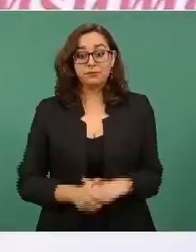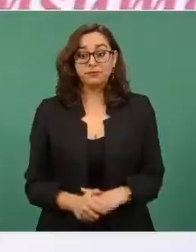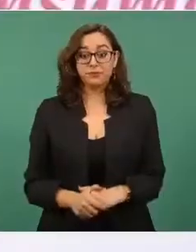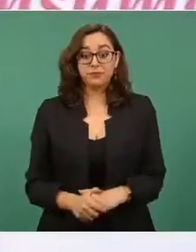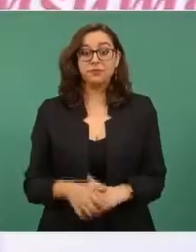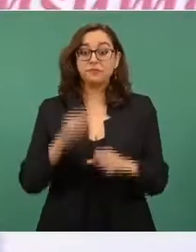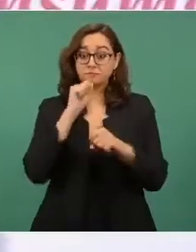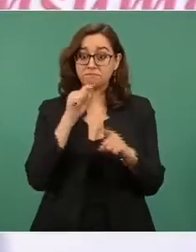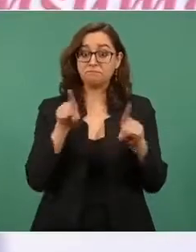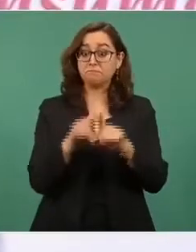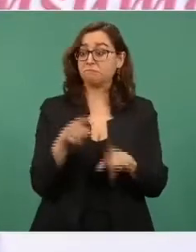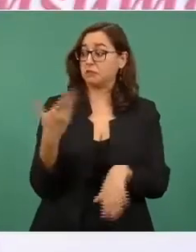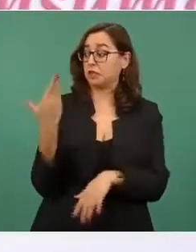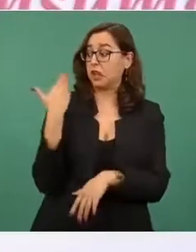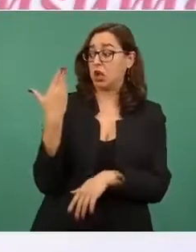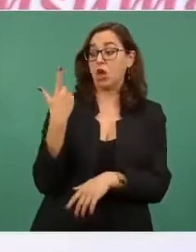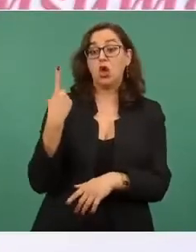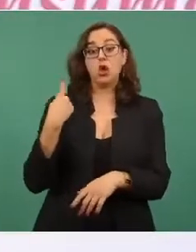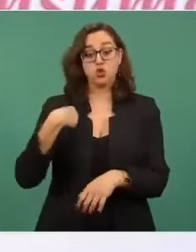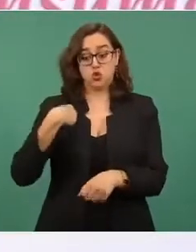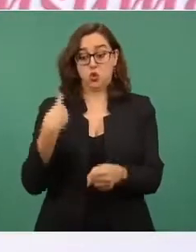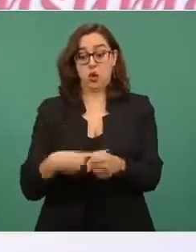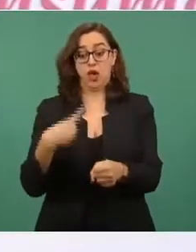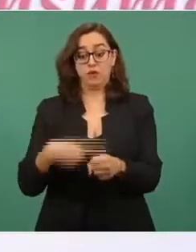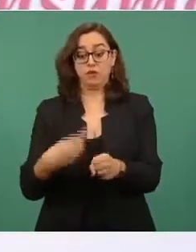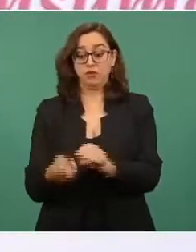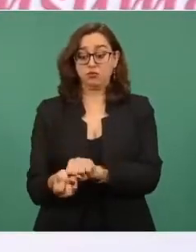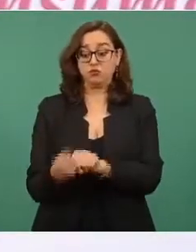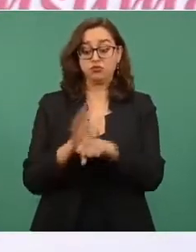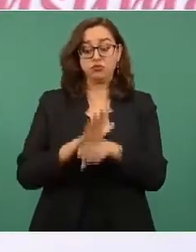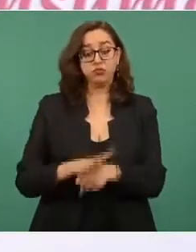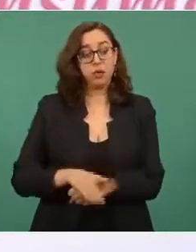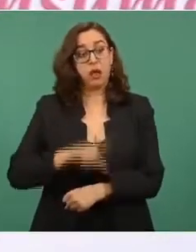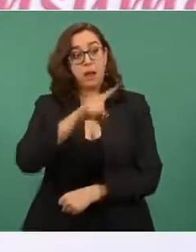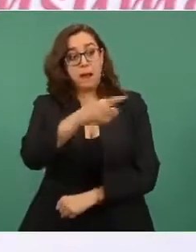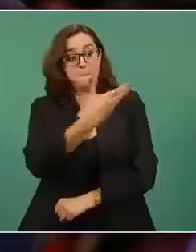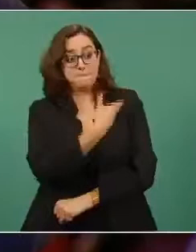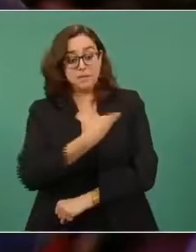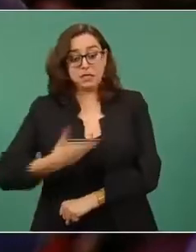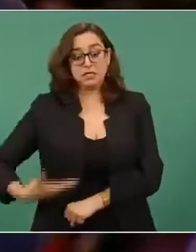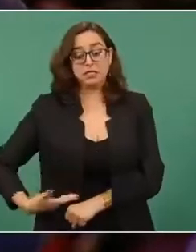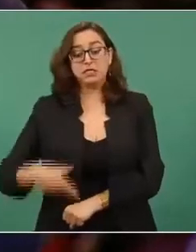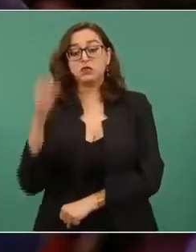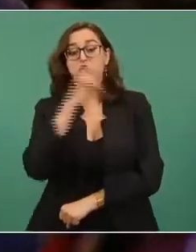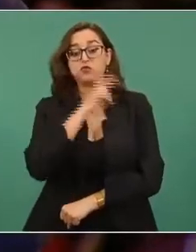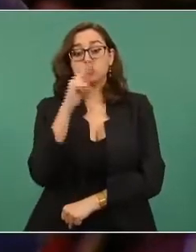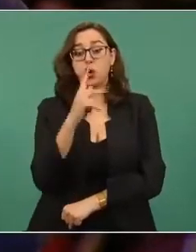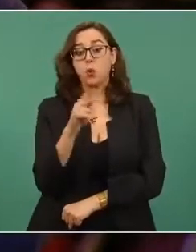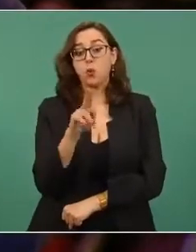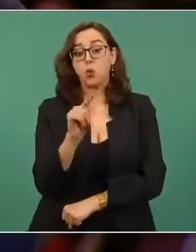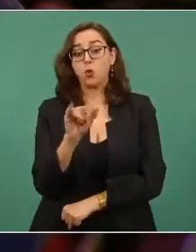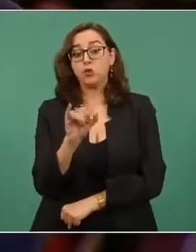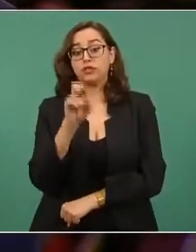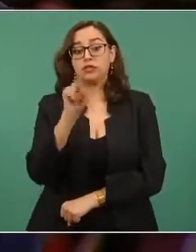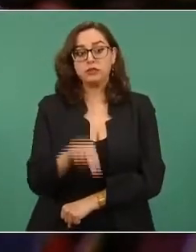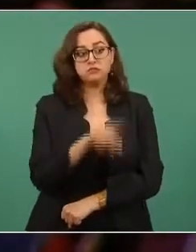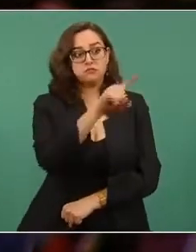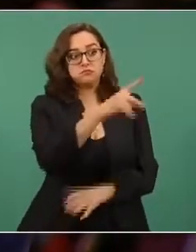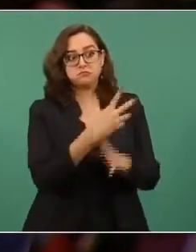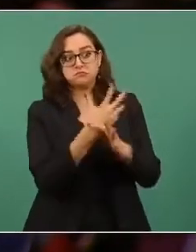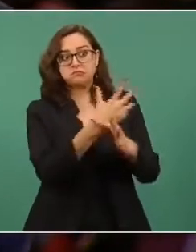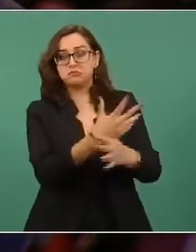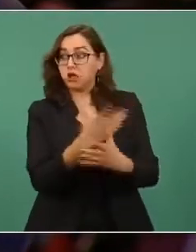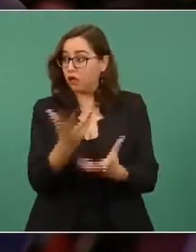Putin ofreció enviarme médicos para curarme y expresó que